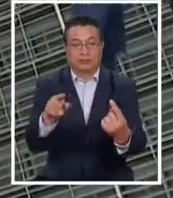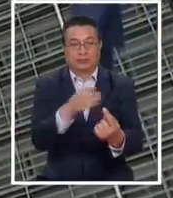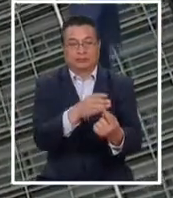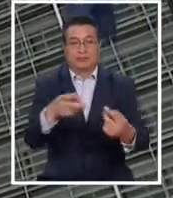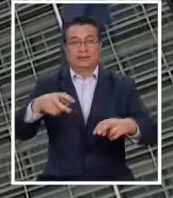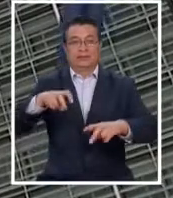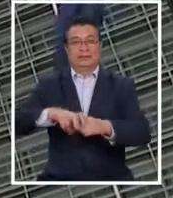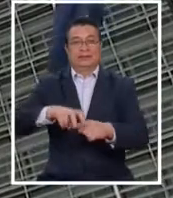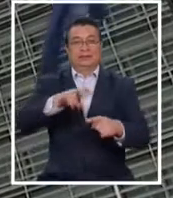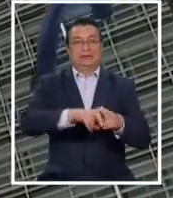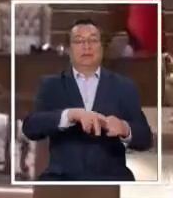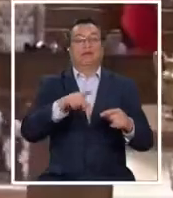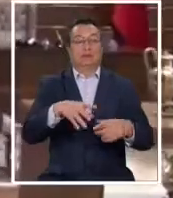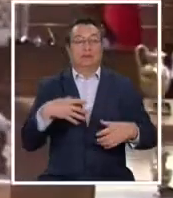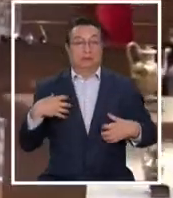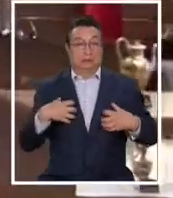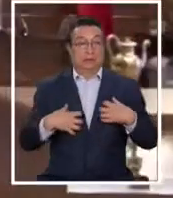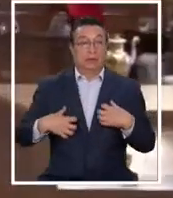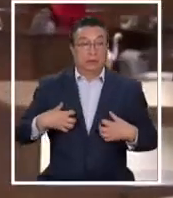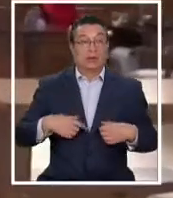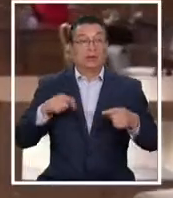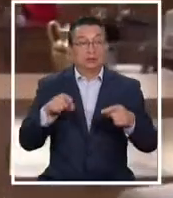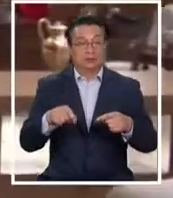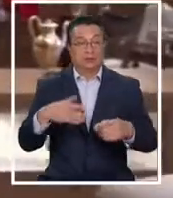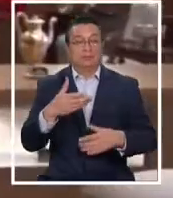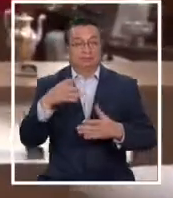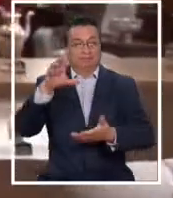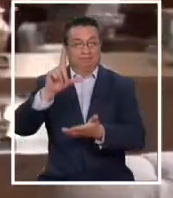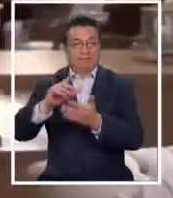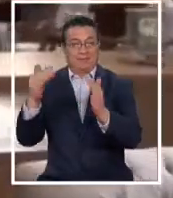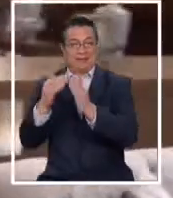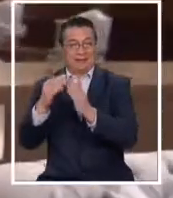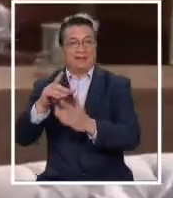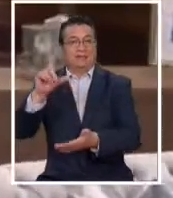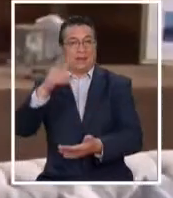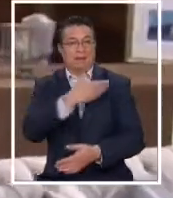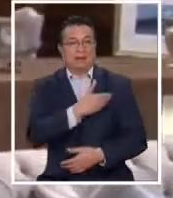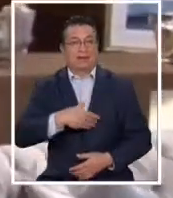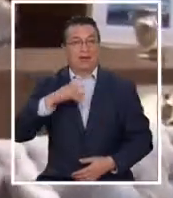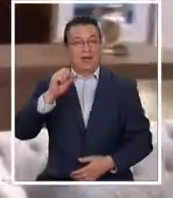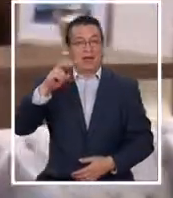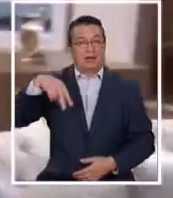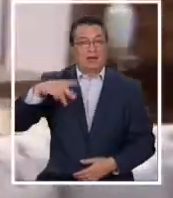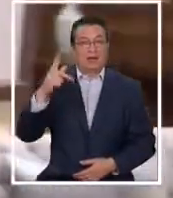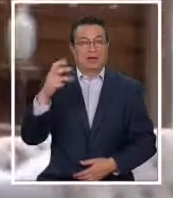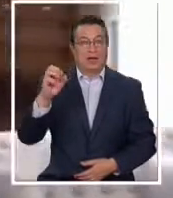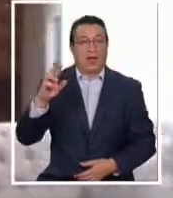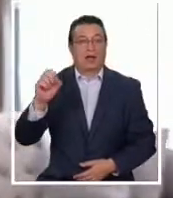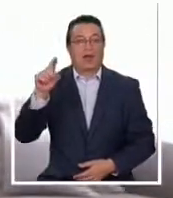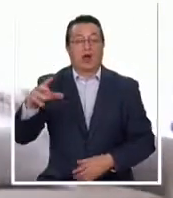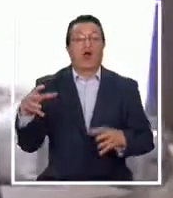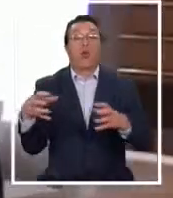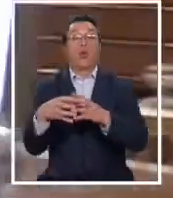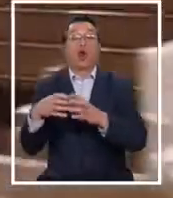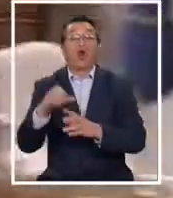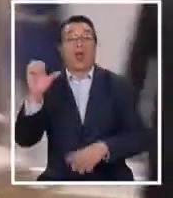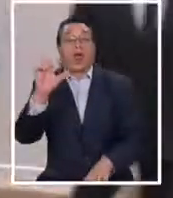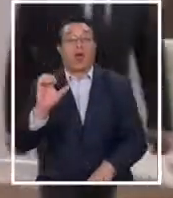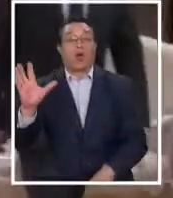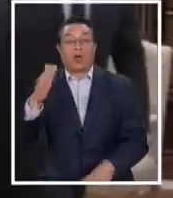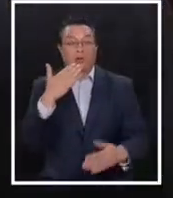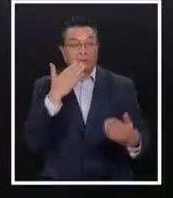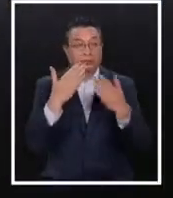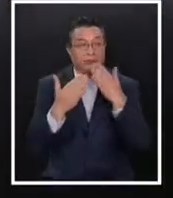en esas sillas. La incómoda escena ocurrió en el Palacio Presidencial de Ankara en una cita donde los líderes de la Unión Europea discutían